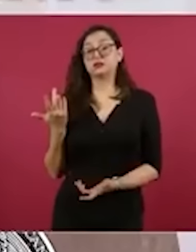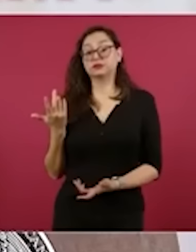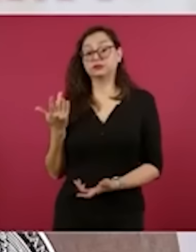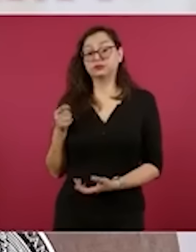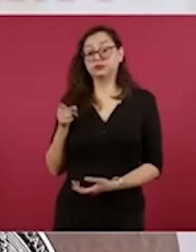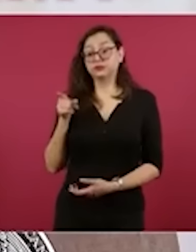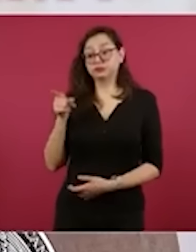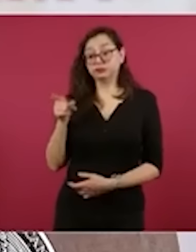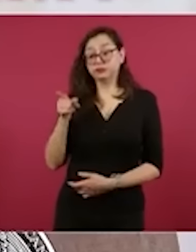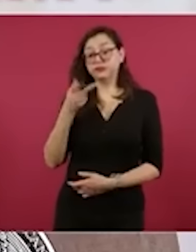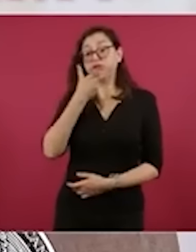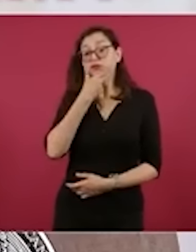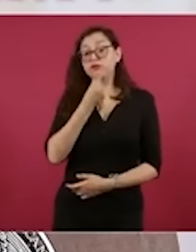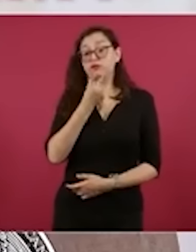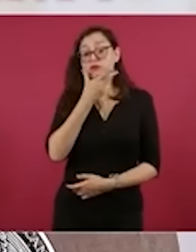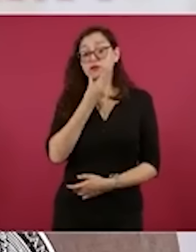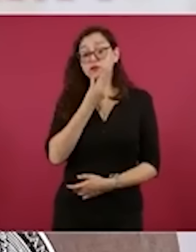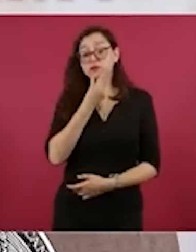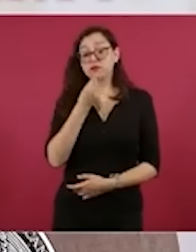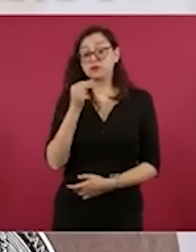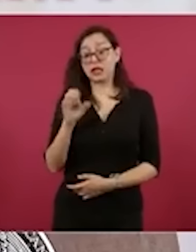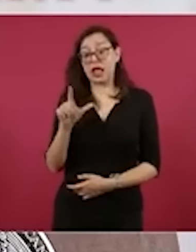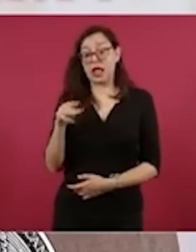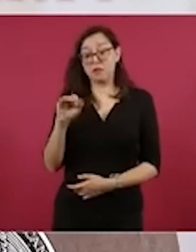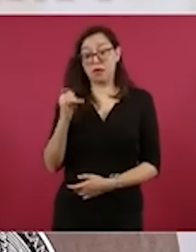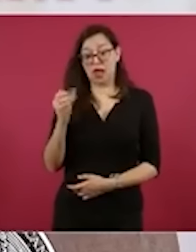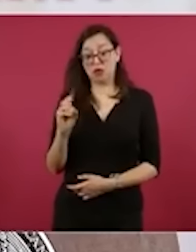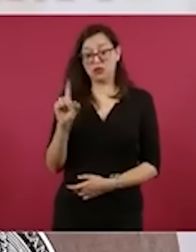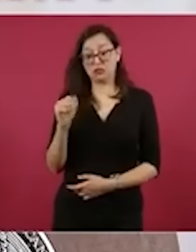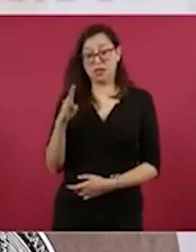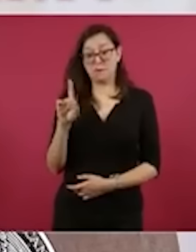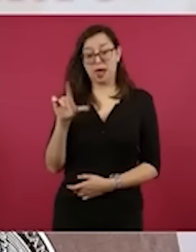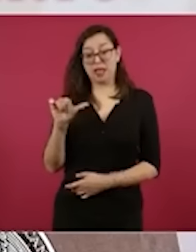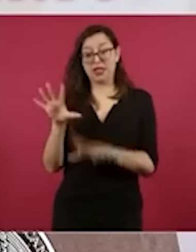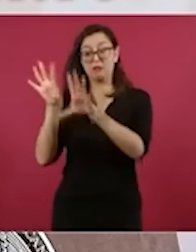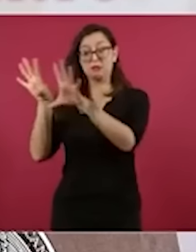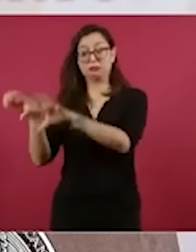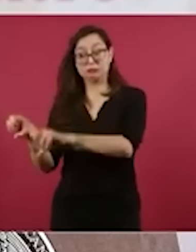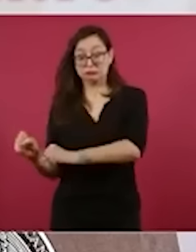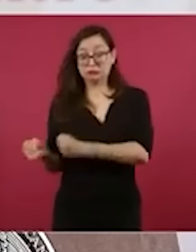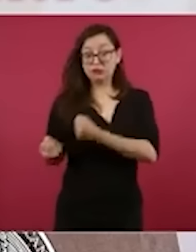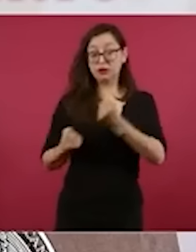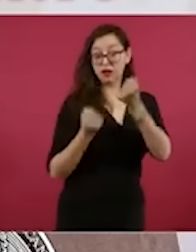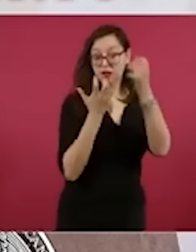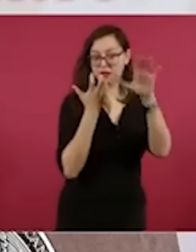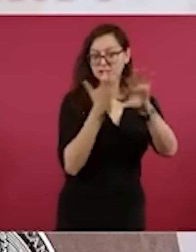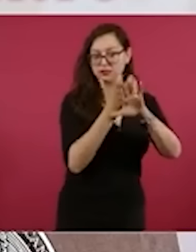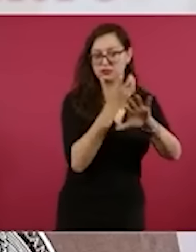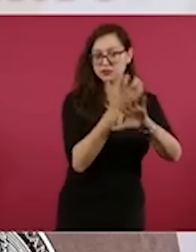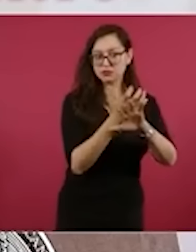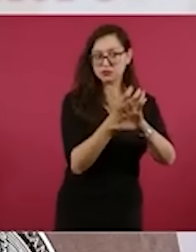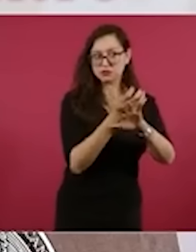el mayo zambada, se tomaron algunas previsiones por